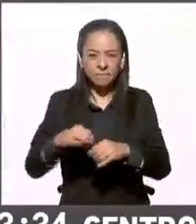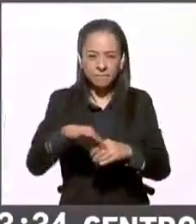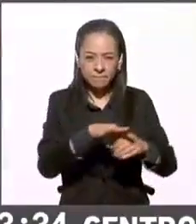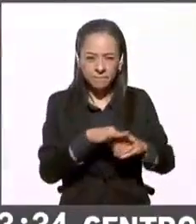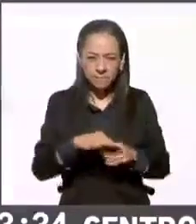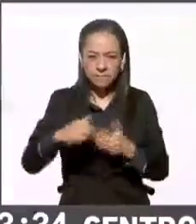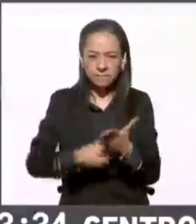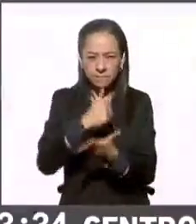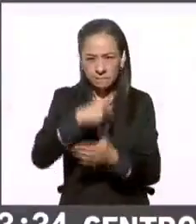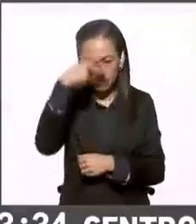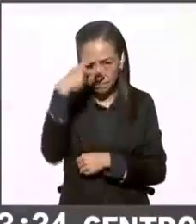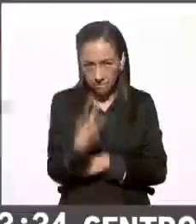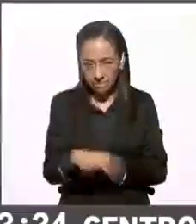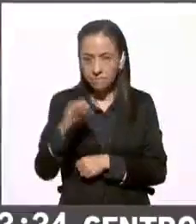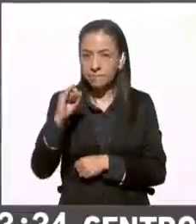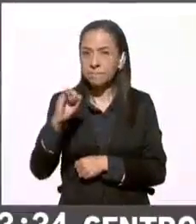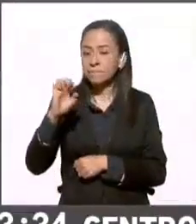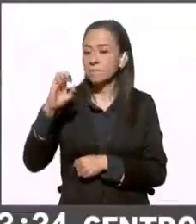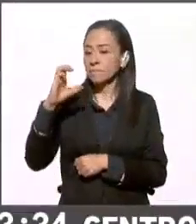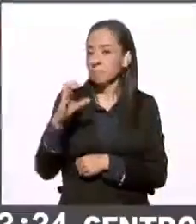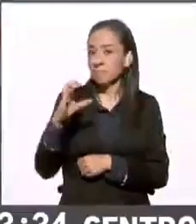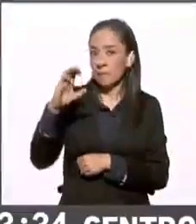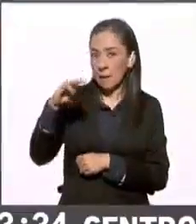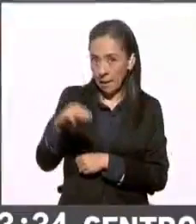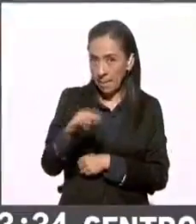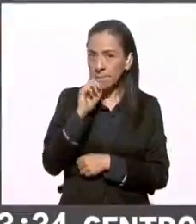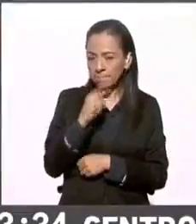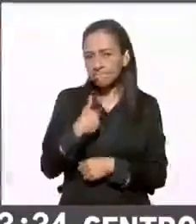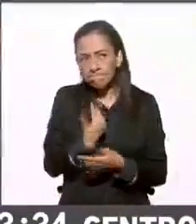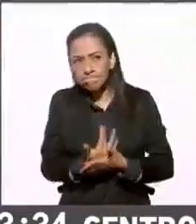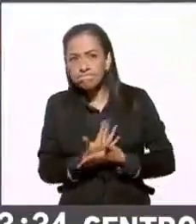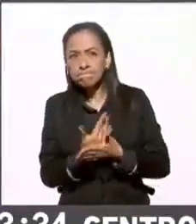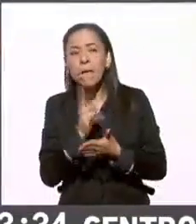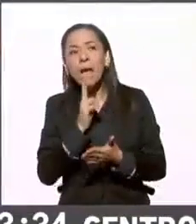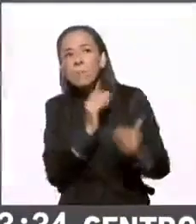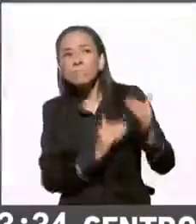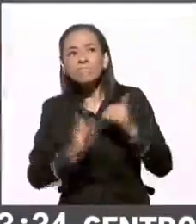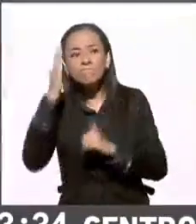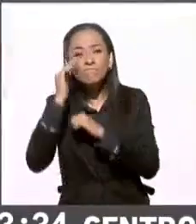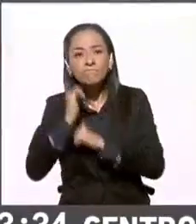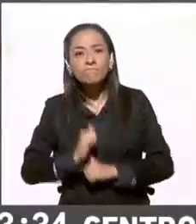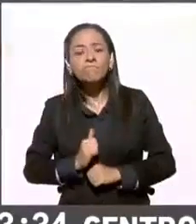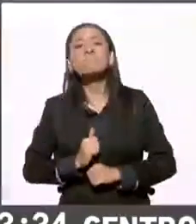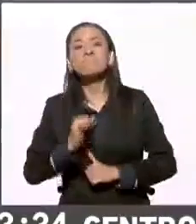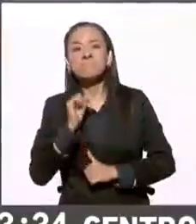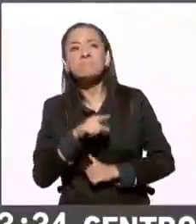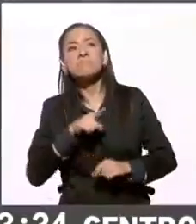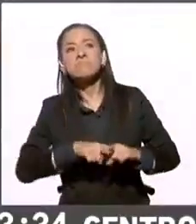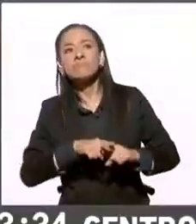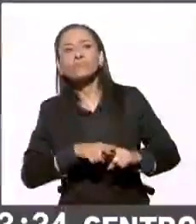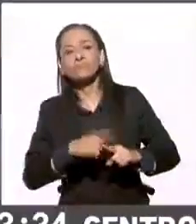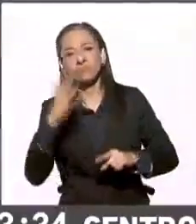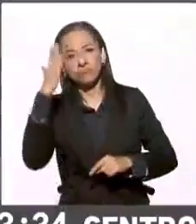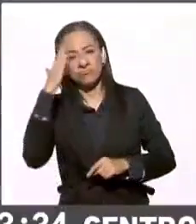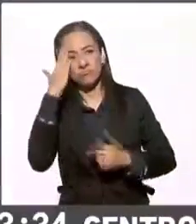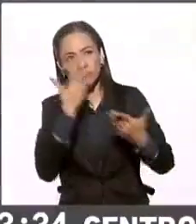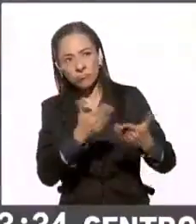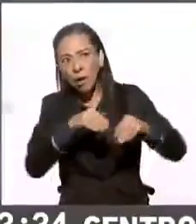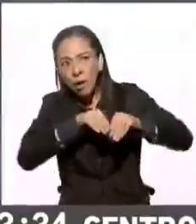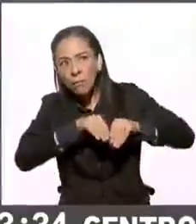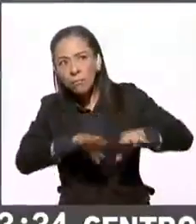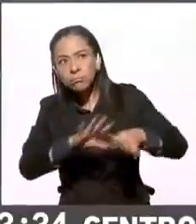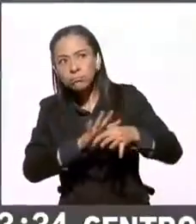atentos a los últimos comunicados que emitan las autoridades electorales, el árbitro electoral. Estamos, como